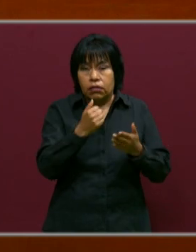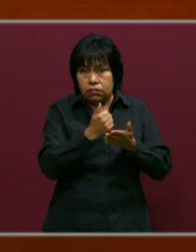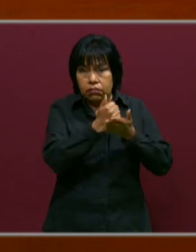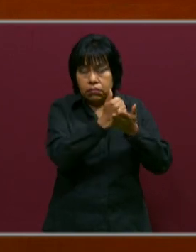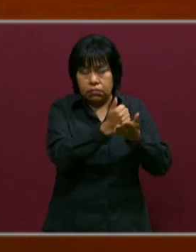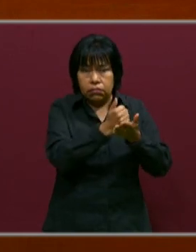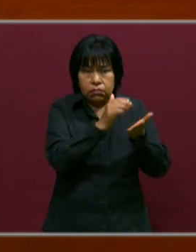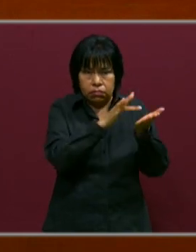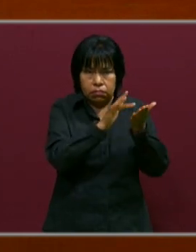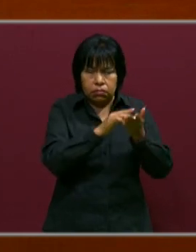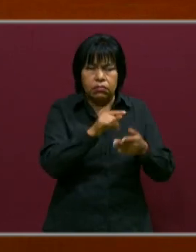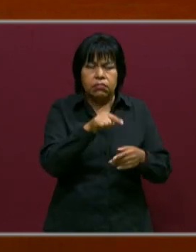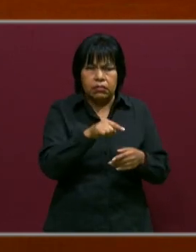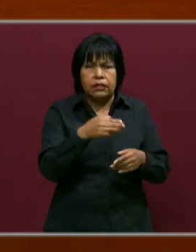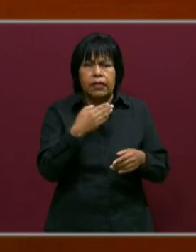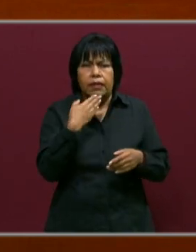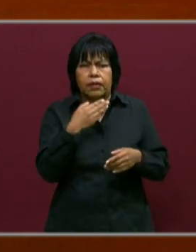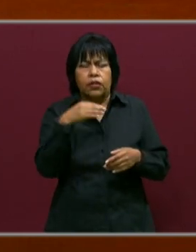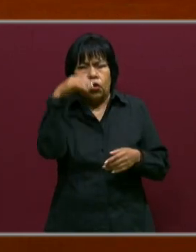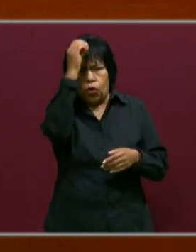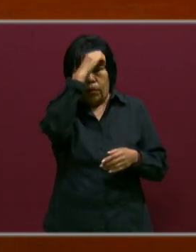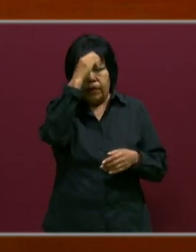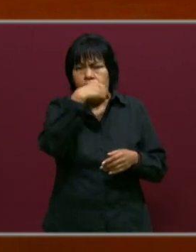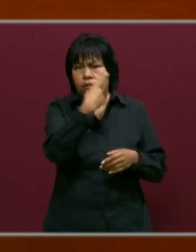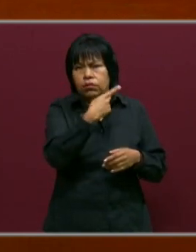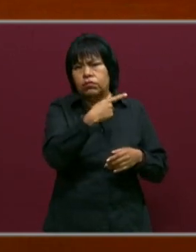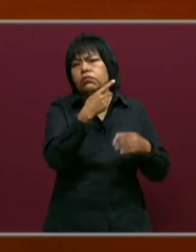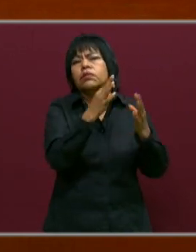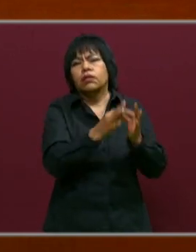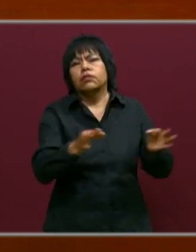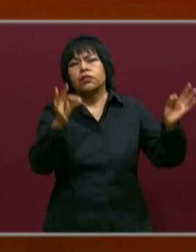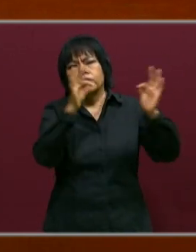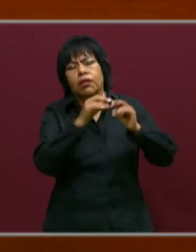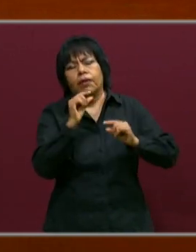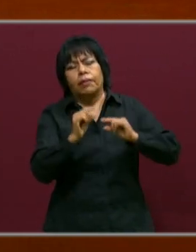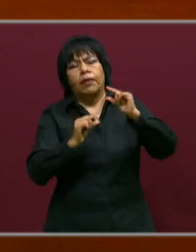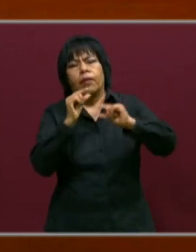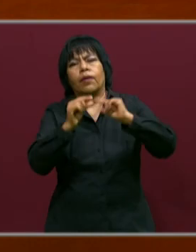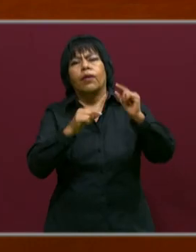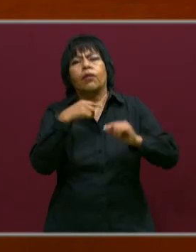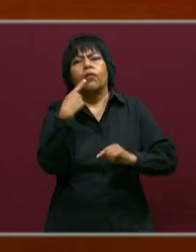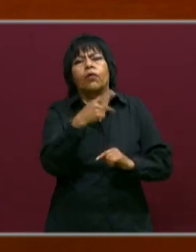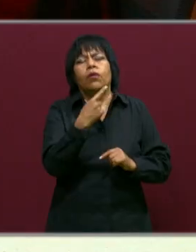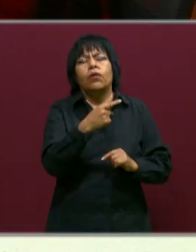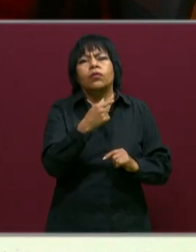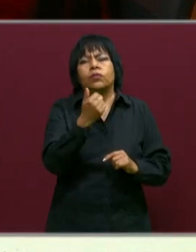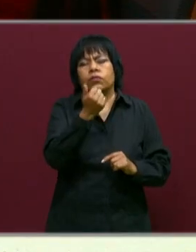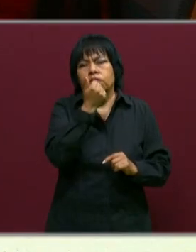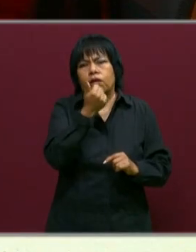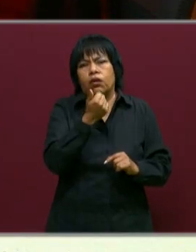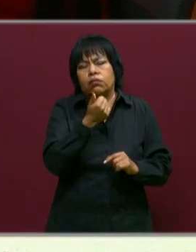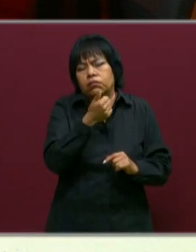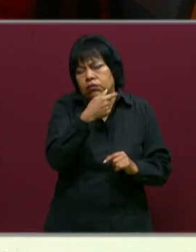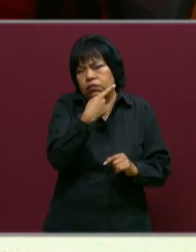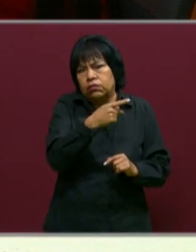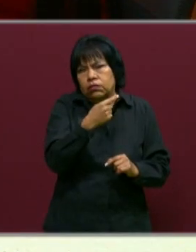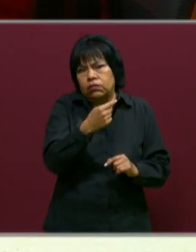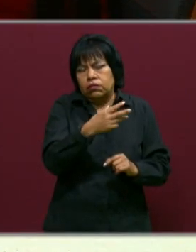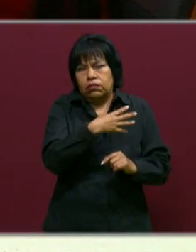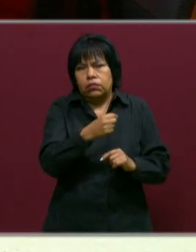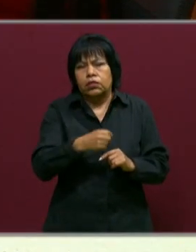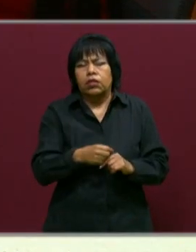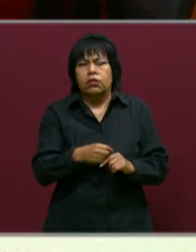aprendizaje, también nos van a dar una muy buena opinión. Por supuesto. saber cómo han ido avanzando o no los pequeños. ¿Cómo acceden los docentes a estas